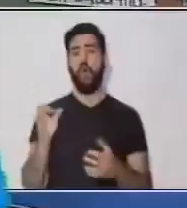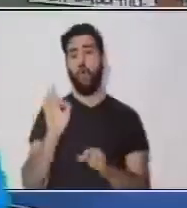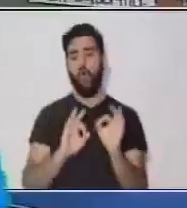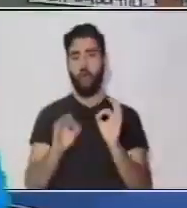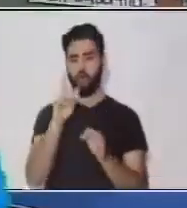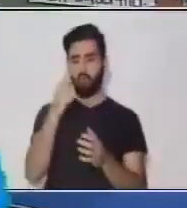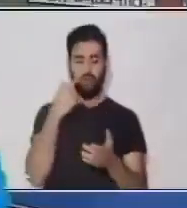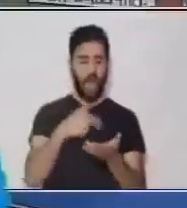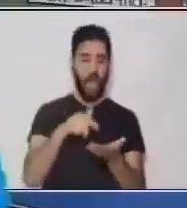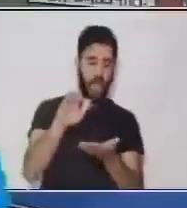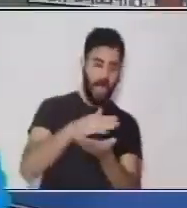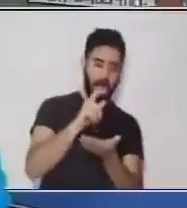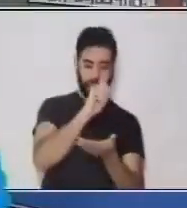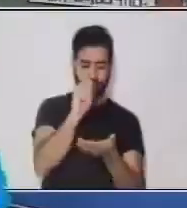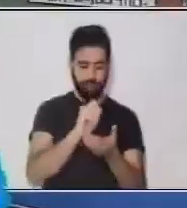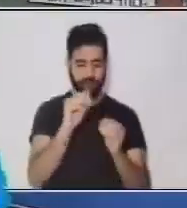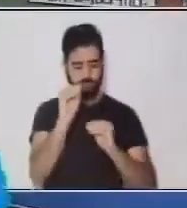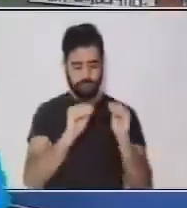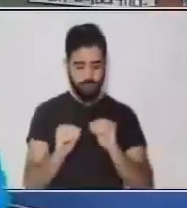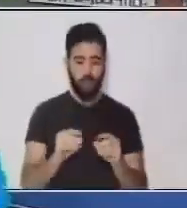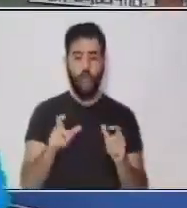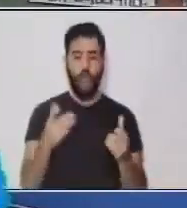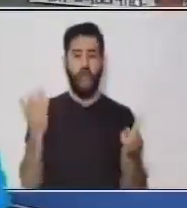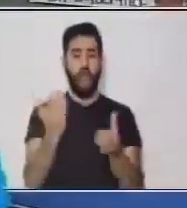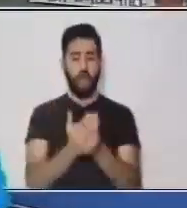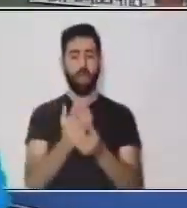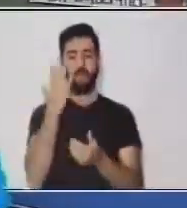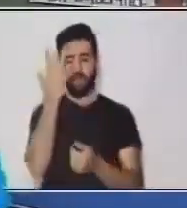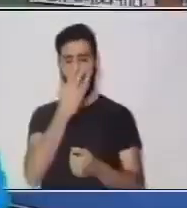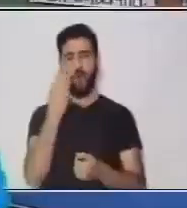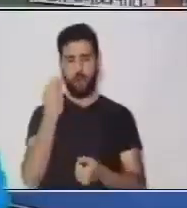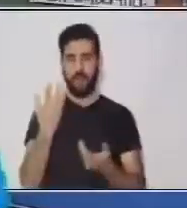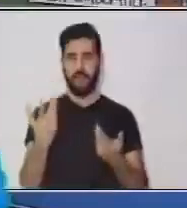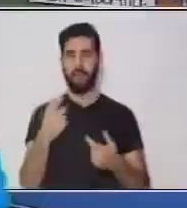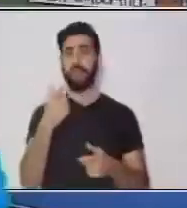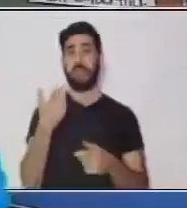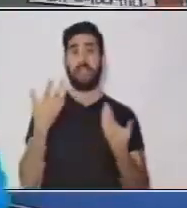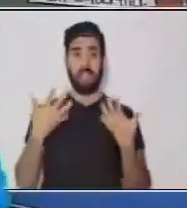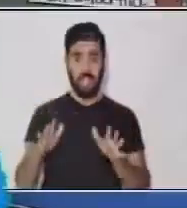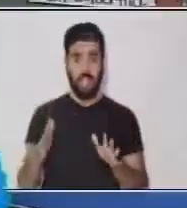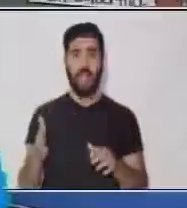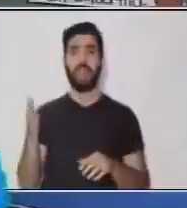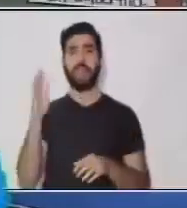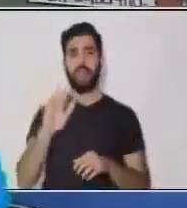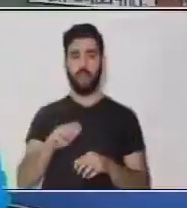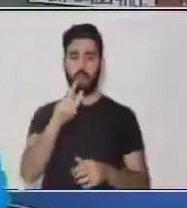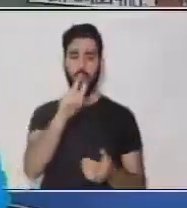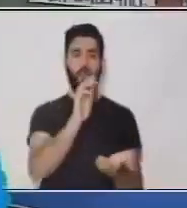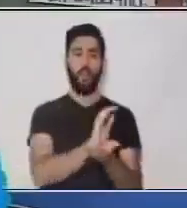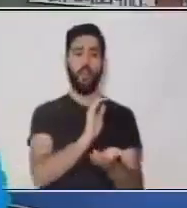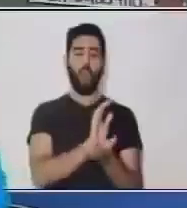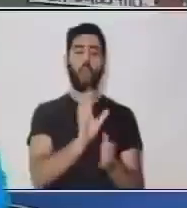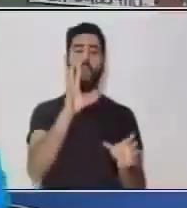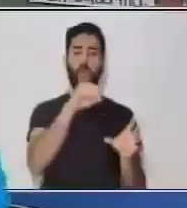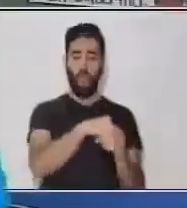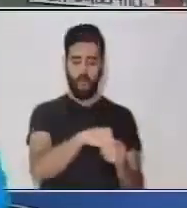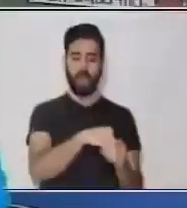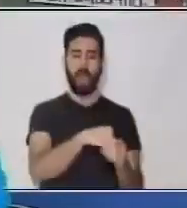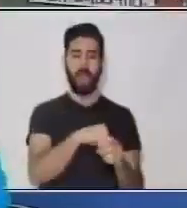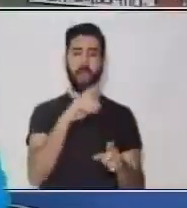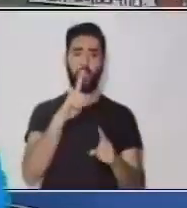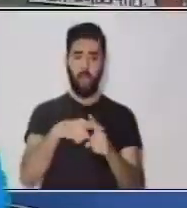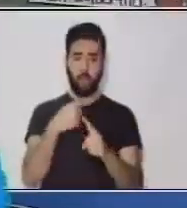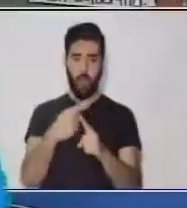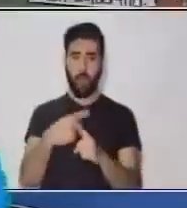portafolio... Que debes entregar próximamente... Luego... Lo vas a guardar... En tu portafolio de Aprende en Casa... Y cuando